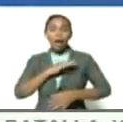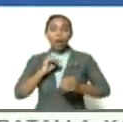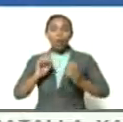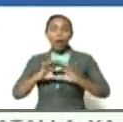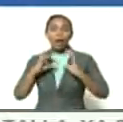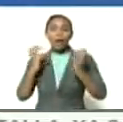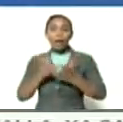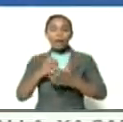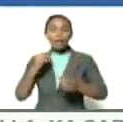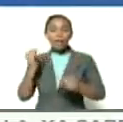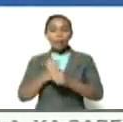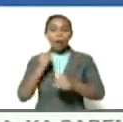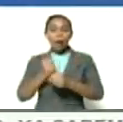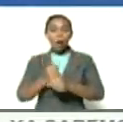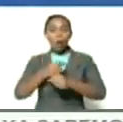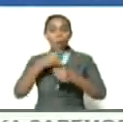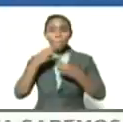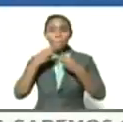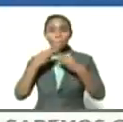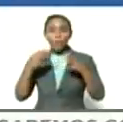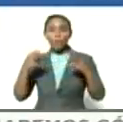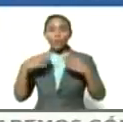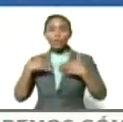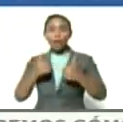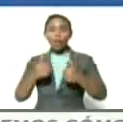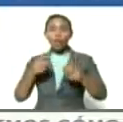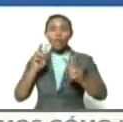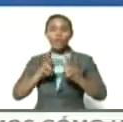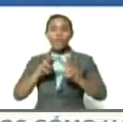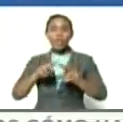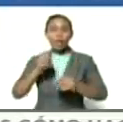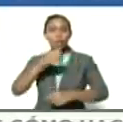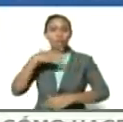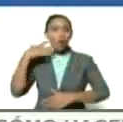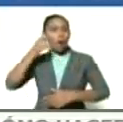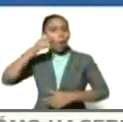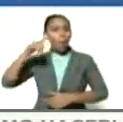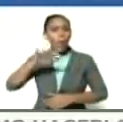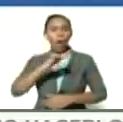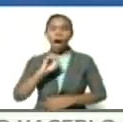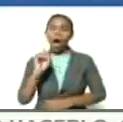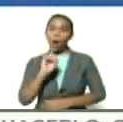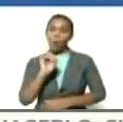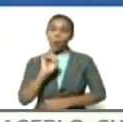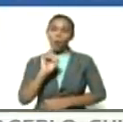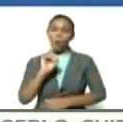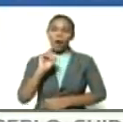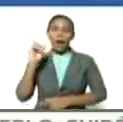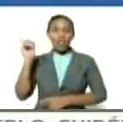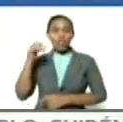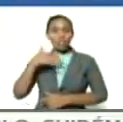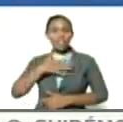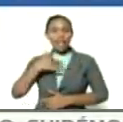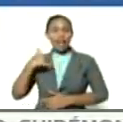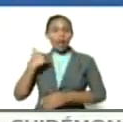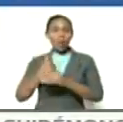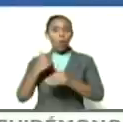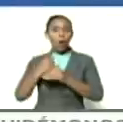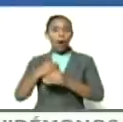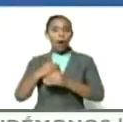justicia salud pública educación pública vivienda digna para los pueblos a no Alicia en el país de las maravillas pues